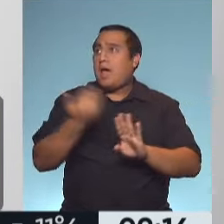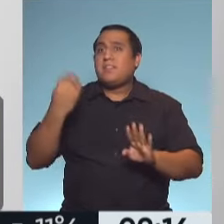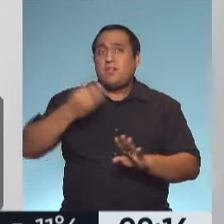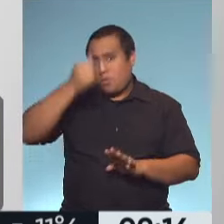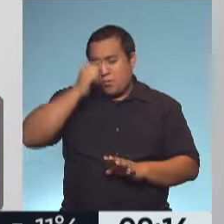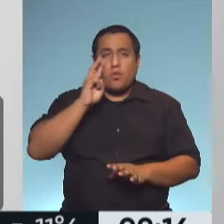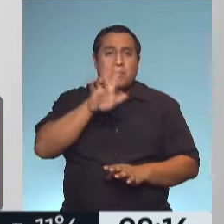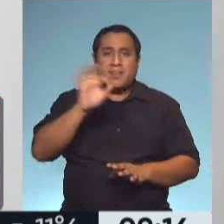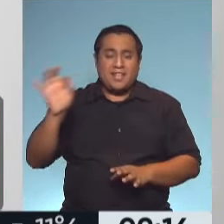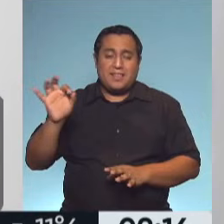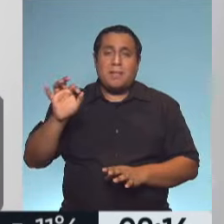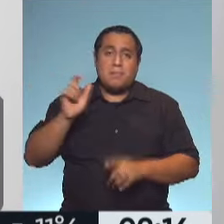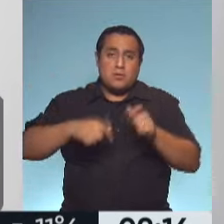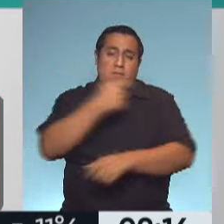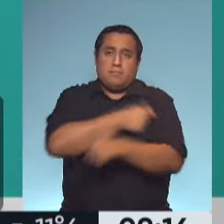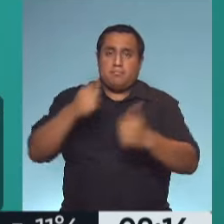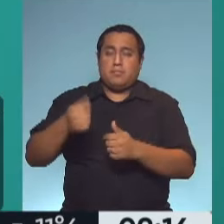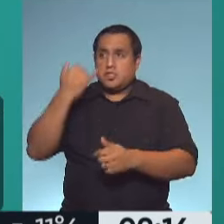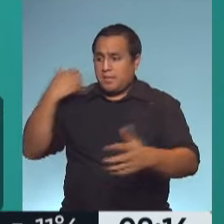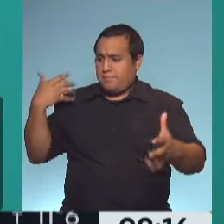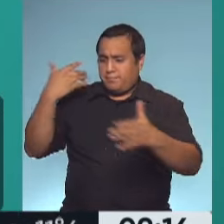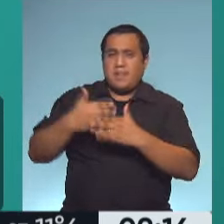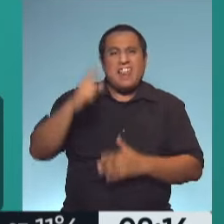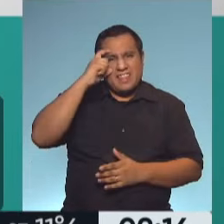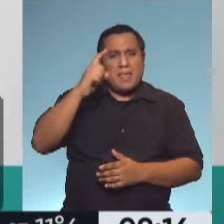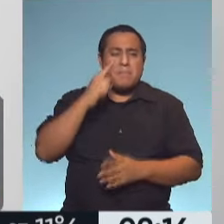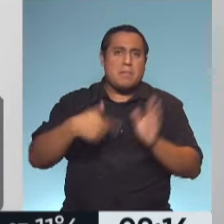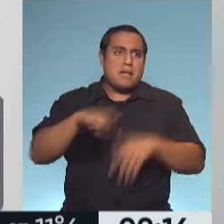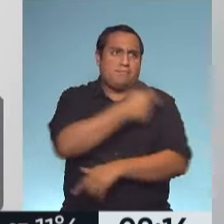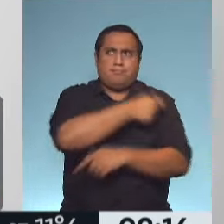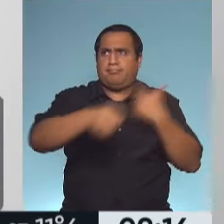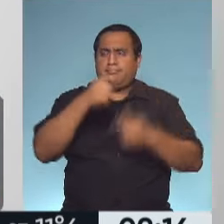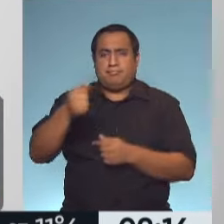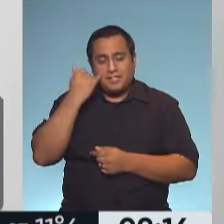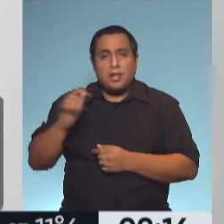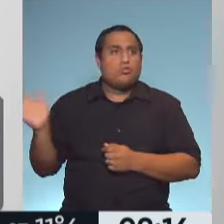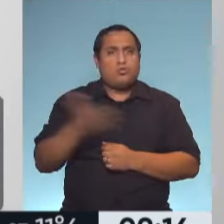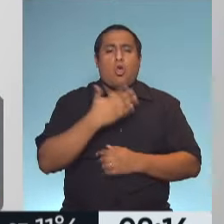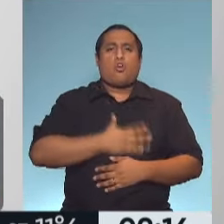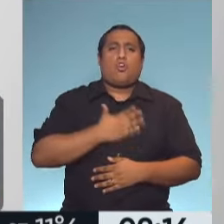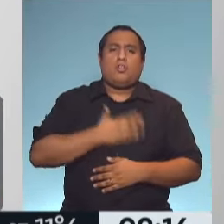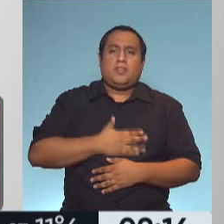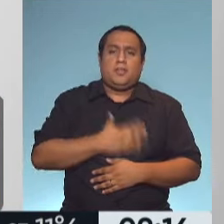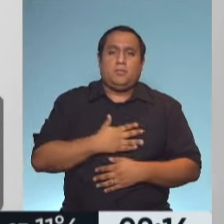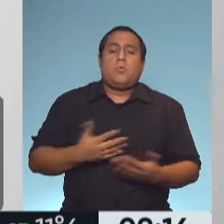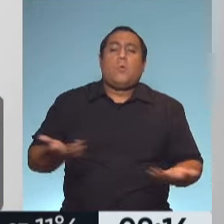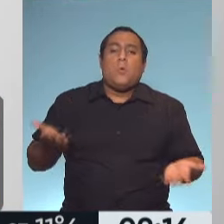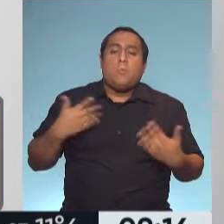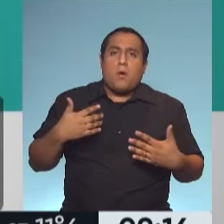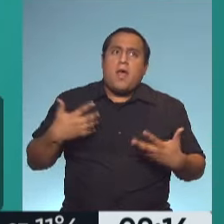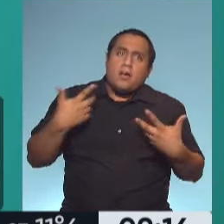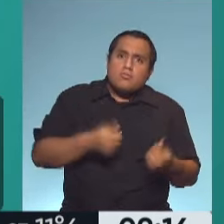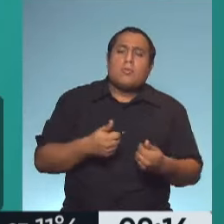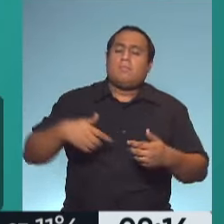semana, ya llevamos más de 10.000 desde que empezamos a vacunar en la ciudad y todos muy contentos, obviamente, de poder colaborar en agilizar